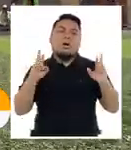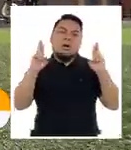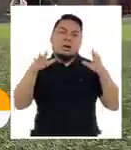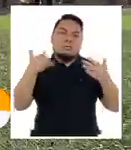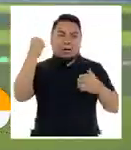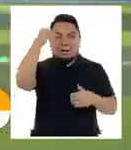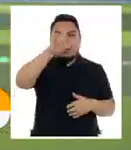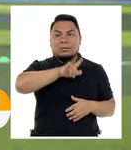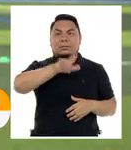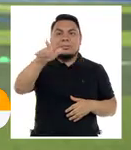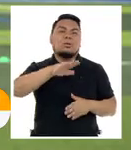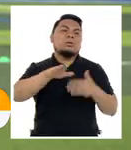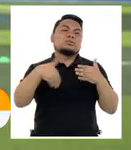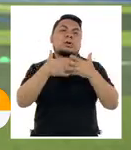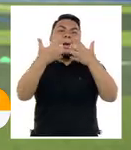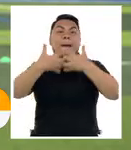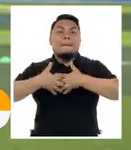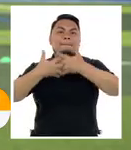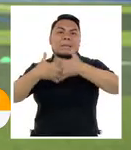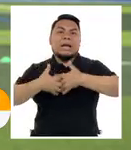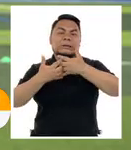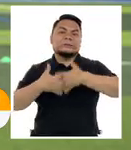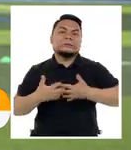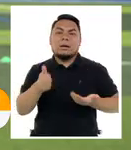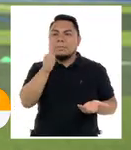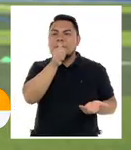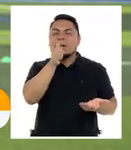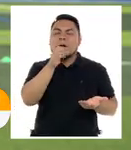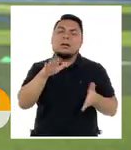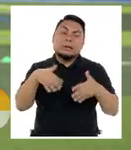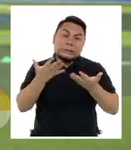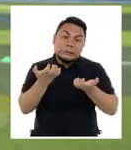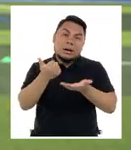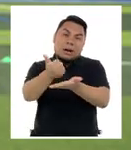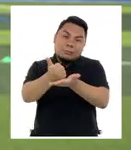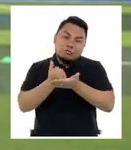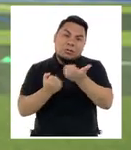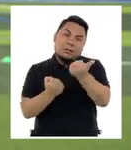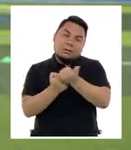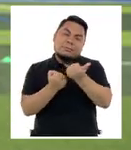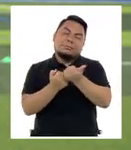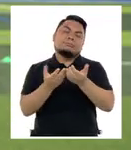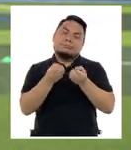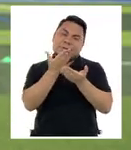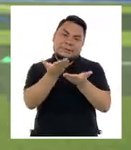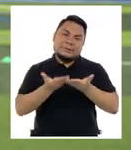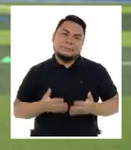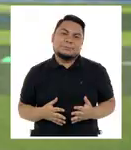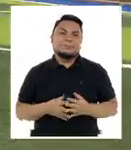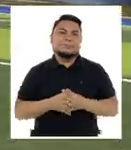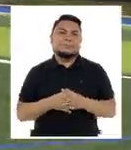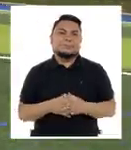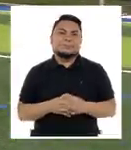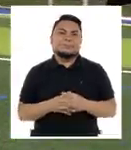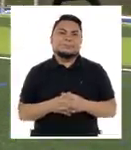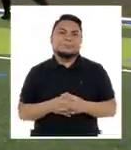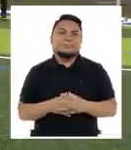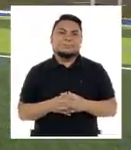posibilidad de viajar entonces todas las empresas los particulares que nos quieran ayudar y que puedan apoyar son realmente muy bienvenidos